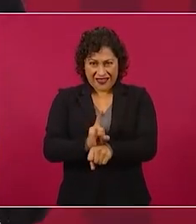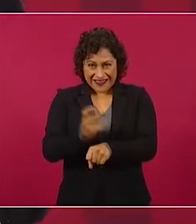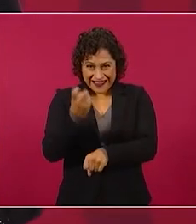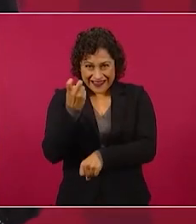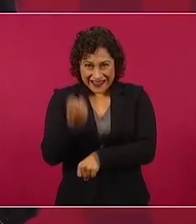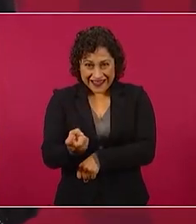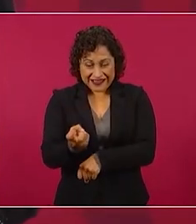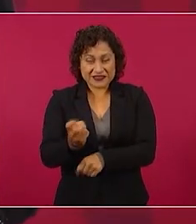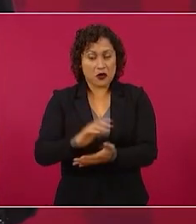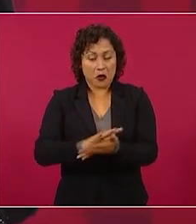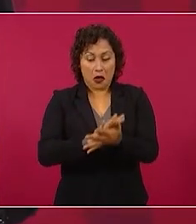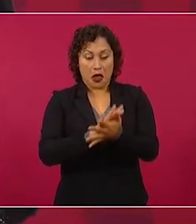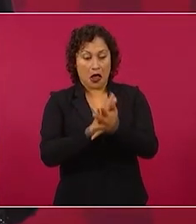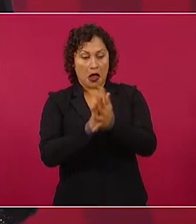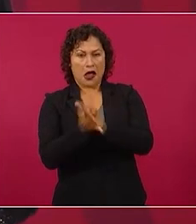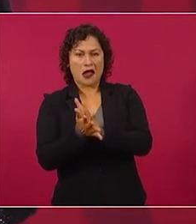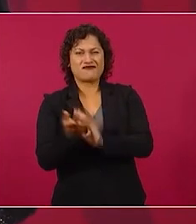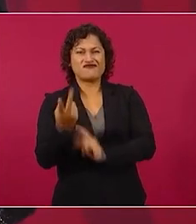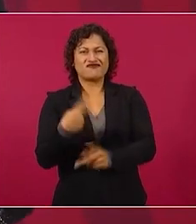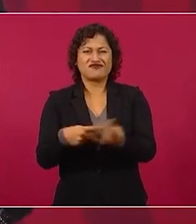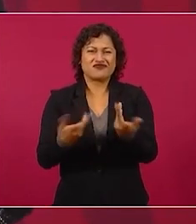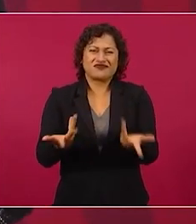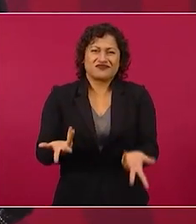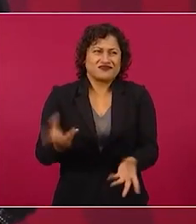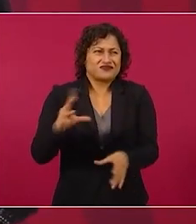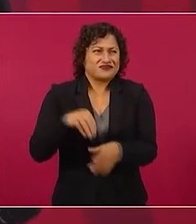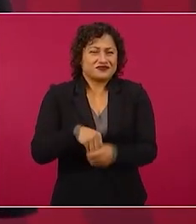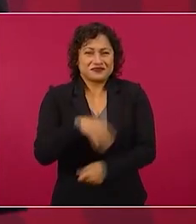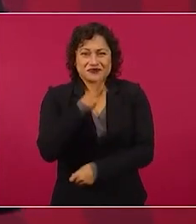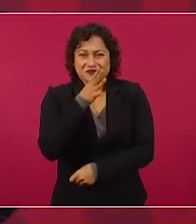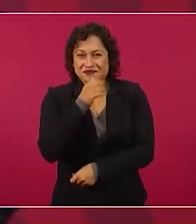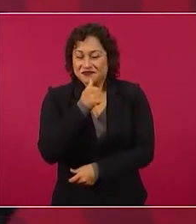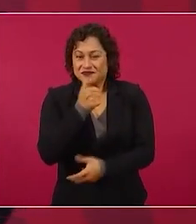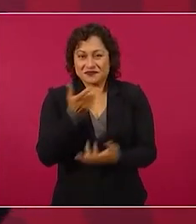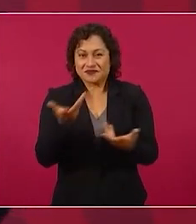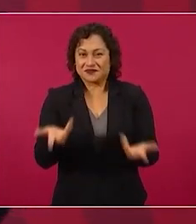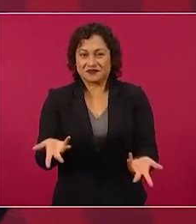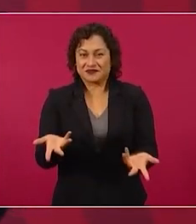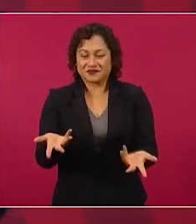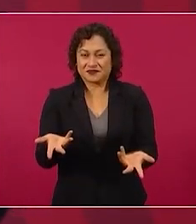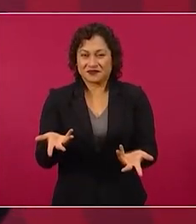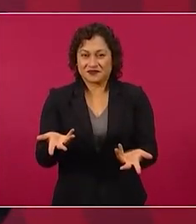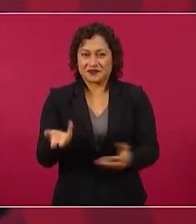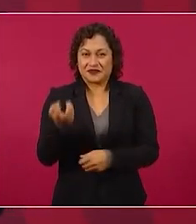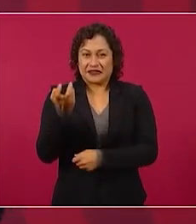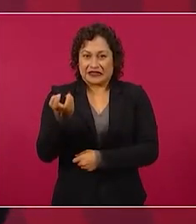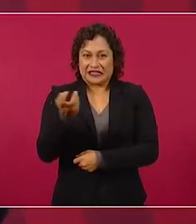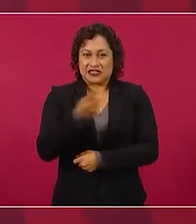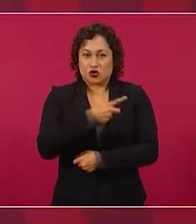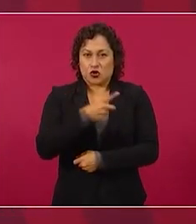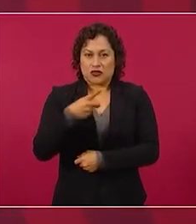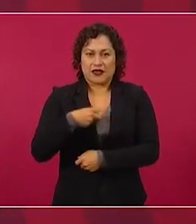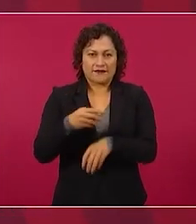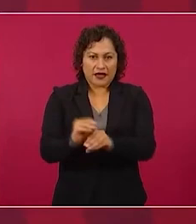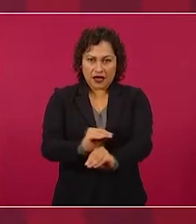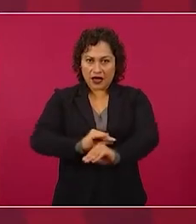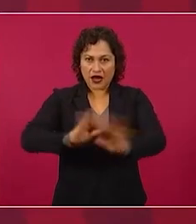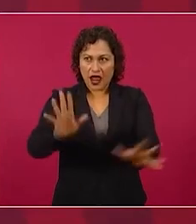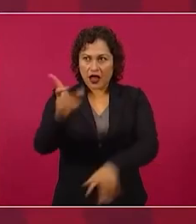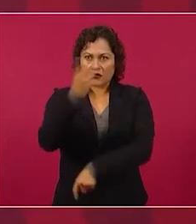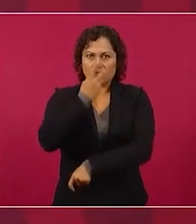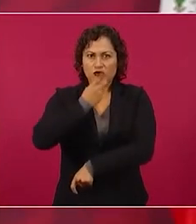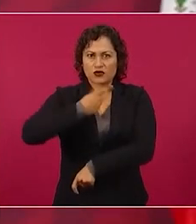En un proceso de transformación se tiene que definir a favor